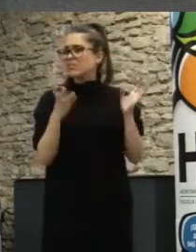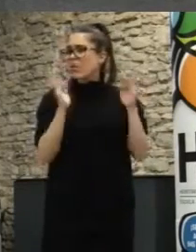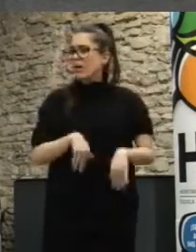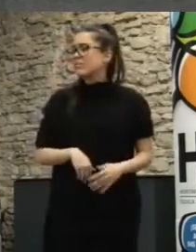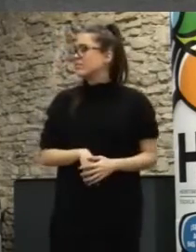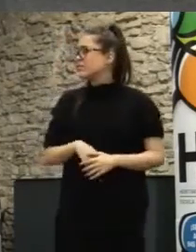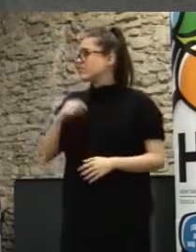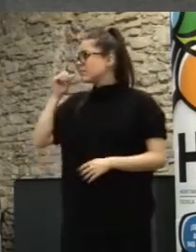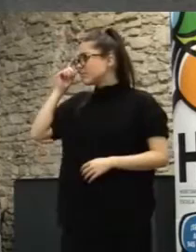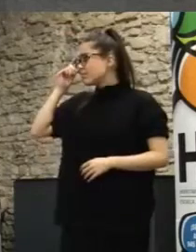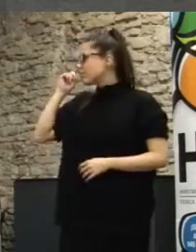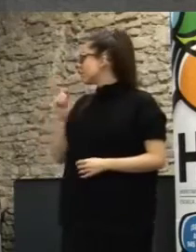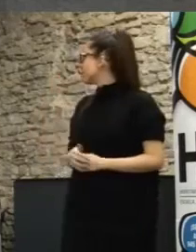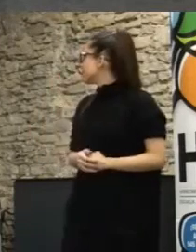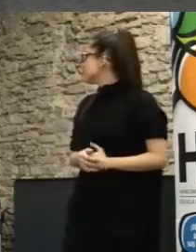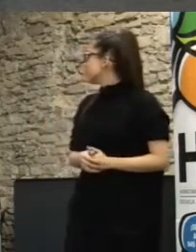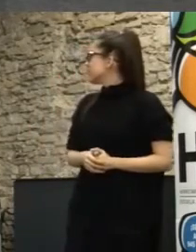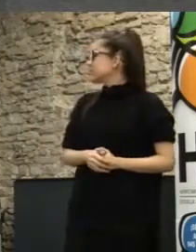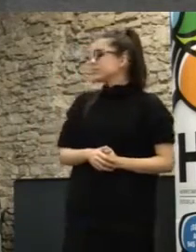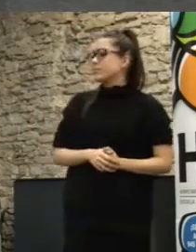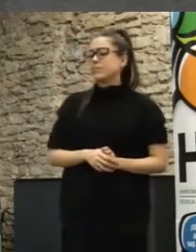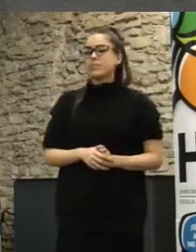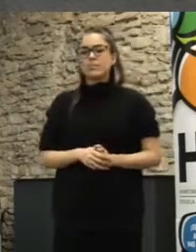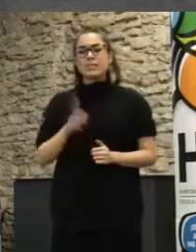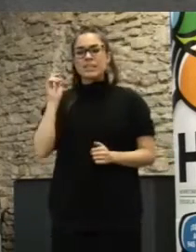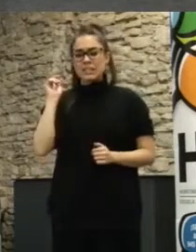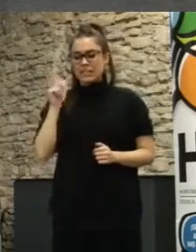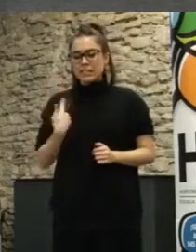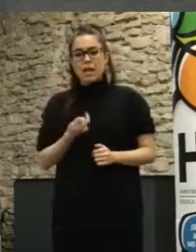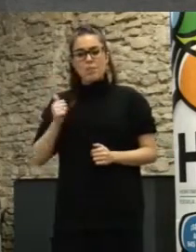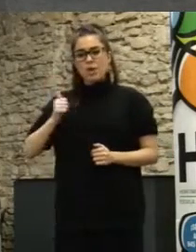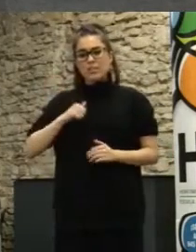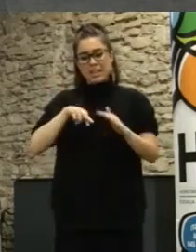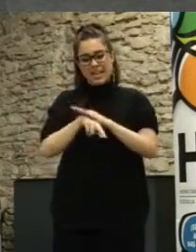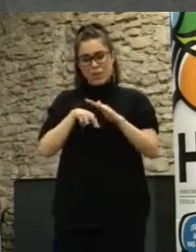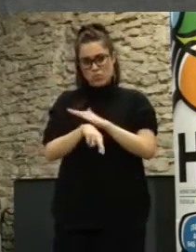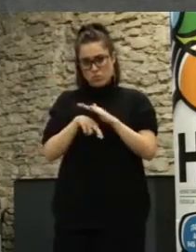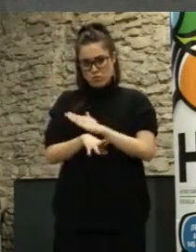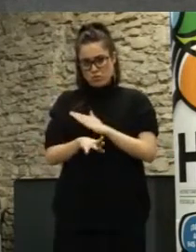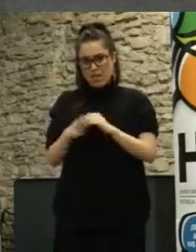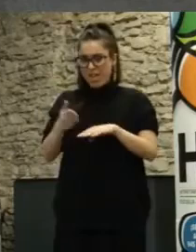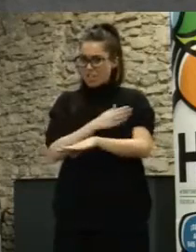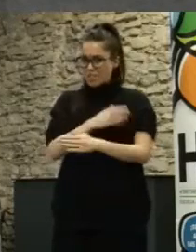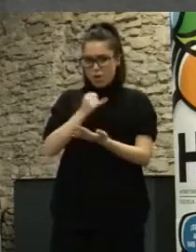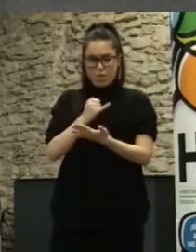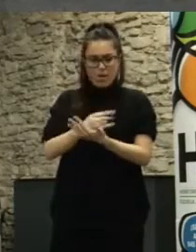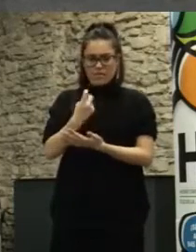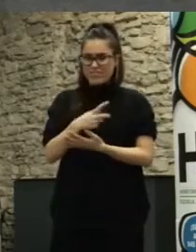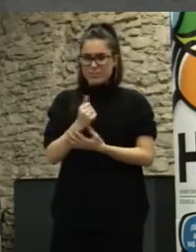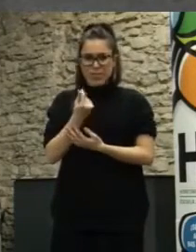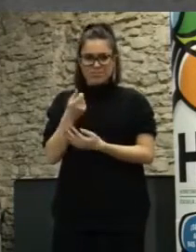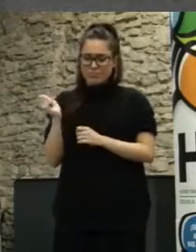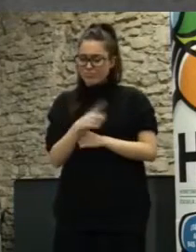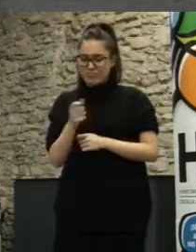bueno en relación con los laboratorios sobre todo el evitar desaprovechar recursos sin haber probado antes estamos en esta última época